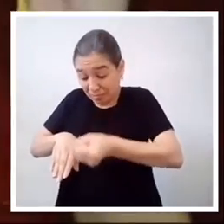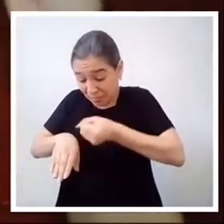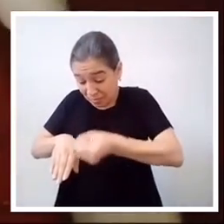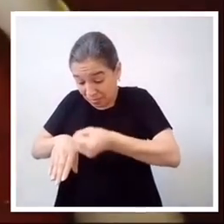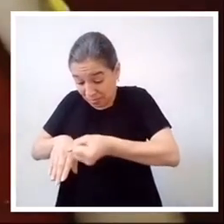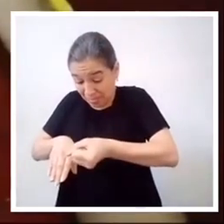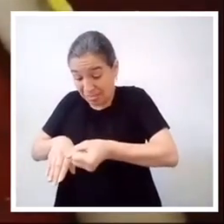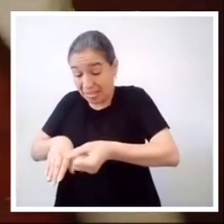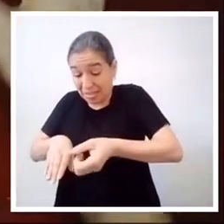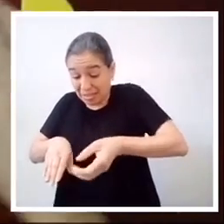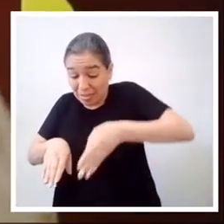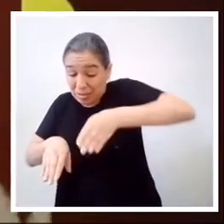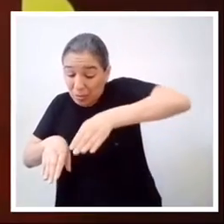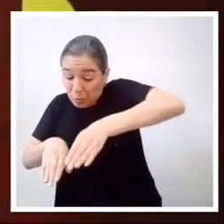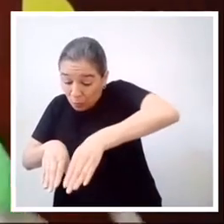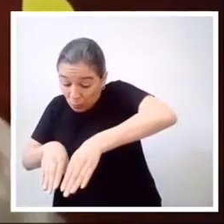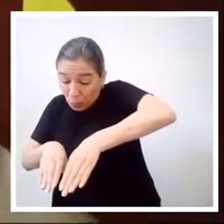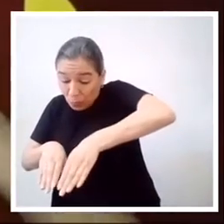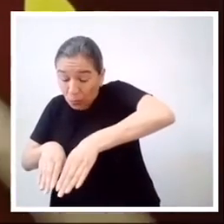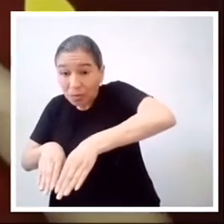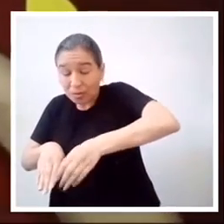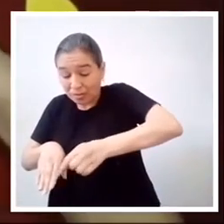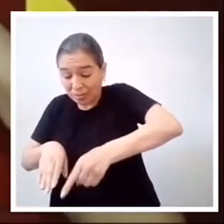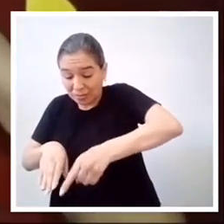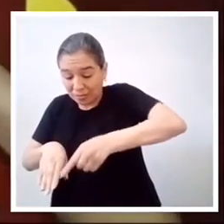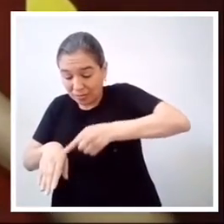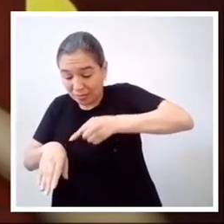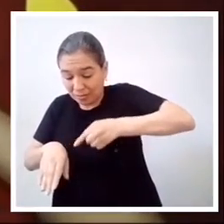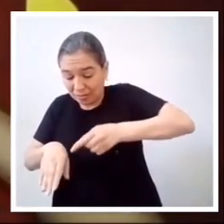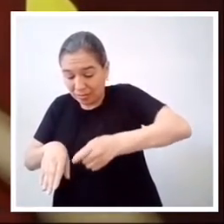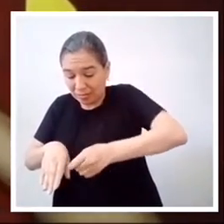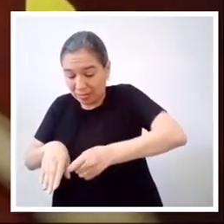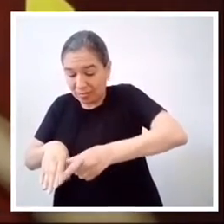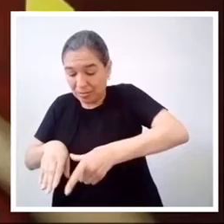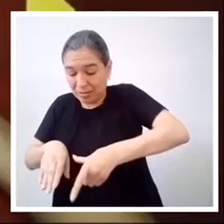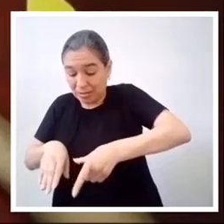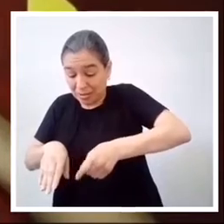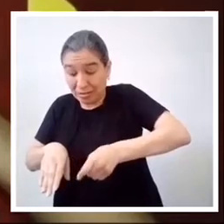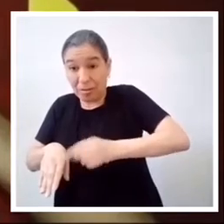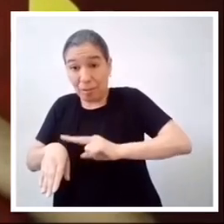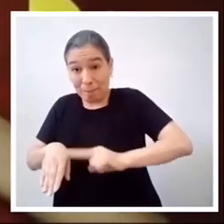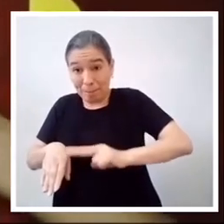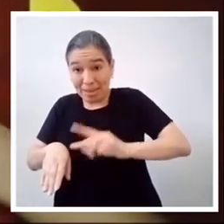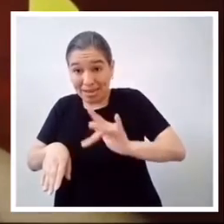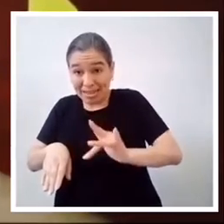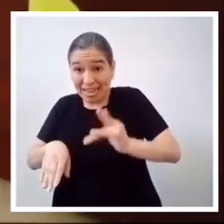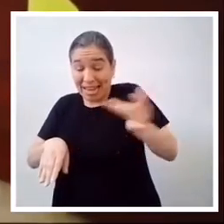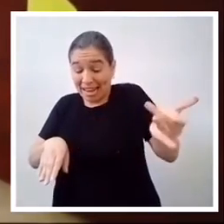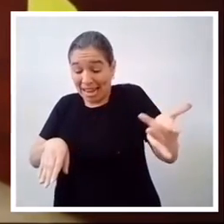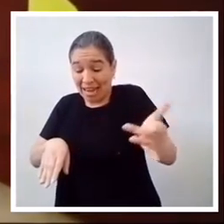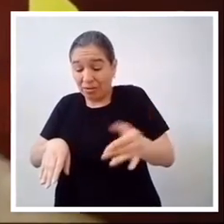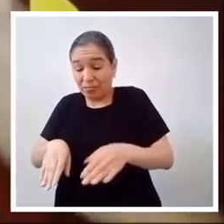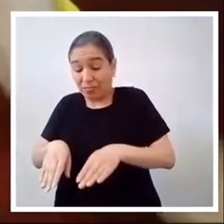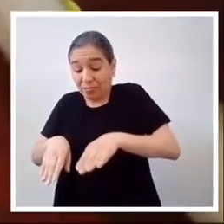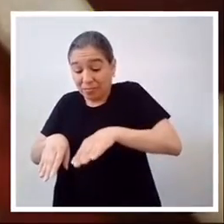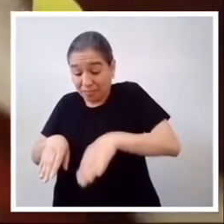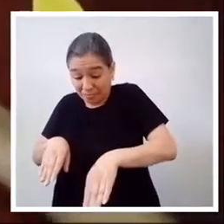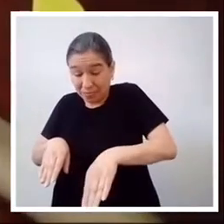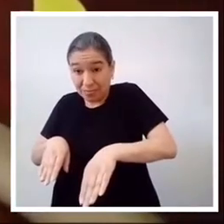Para luego sobre este, pegar el círculo verde claro,